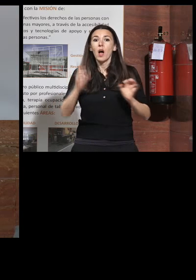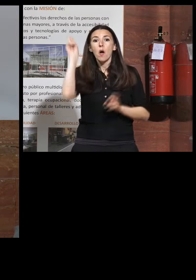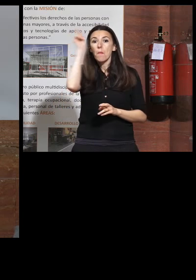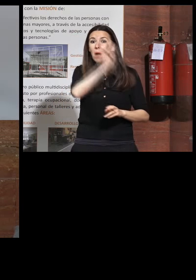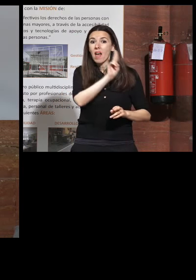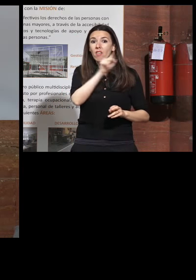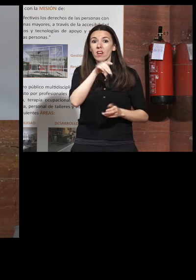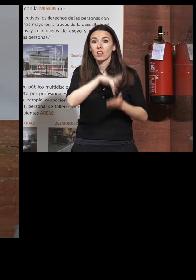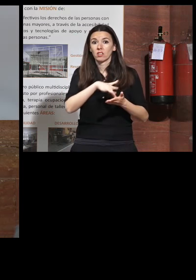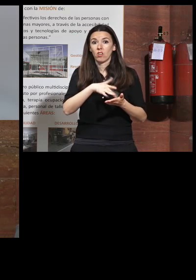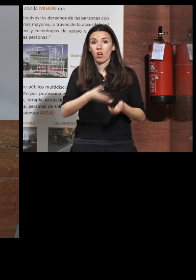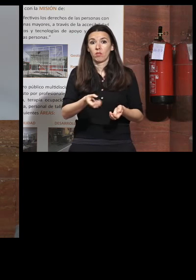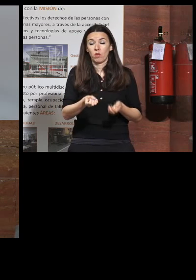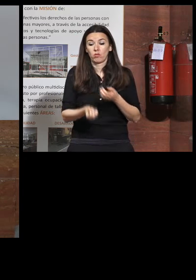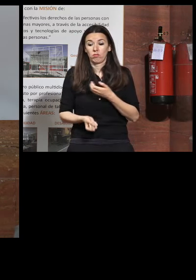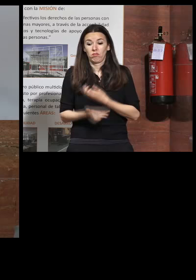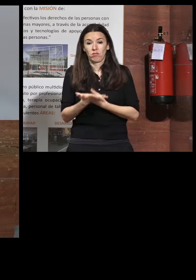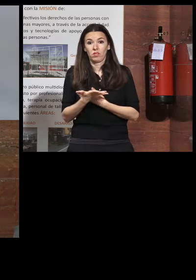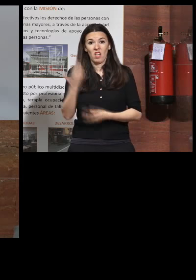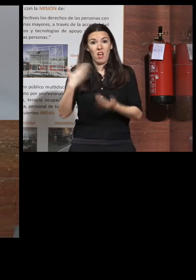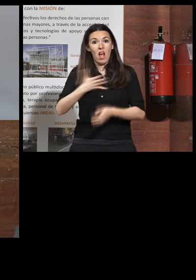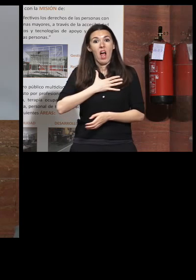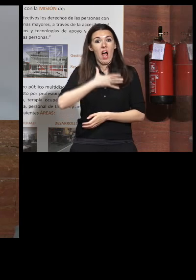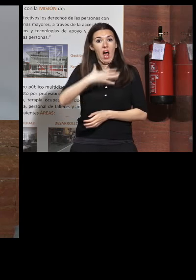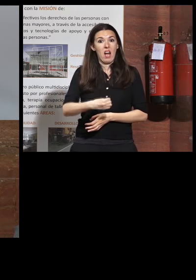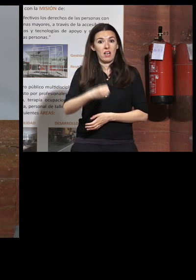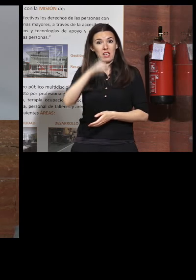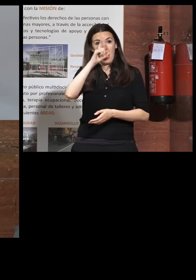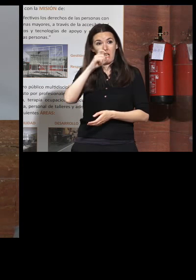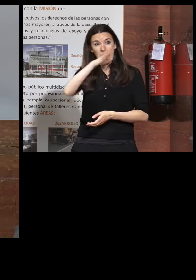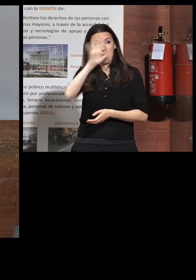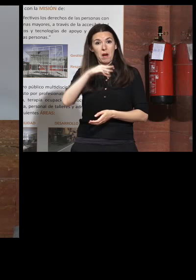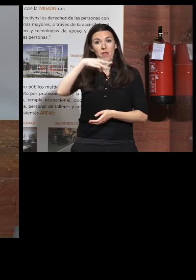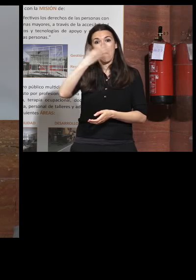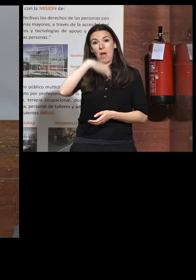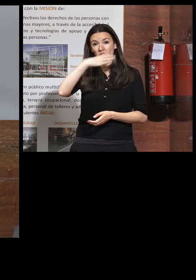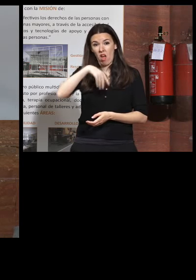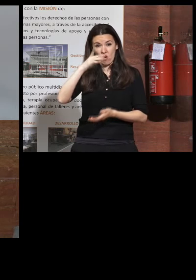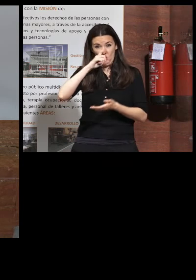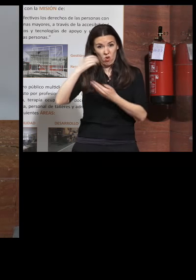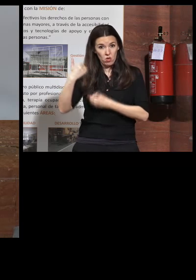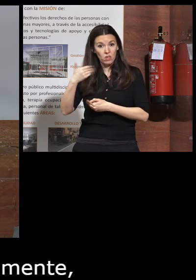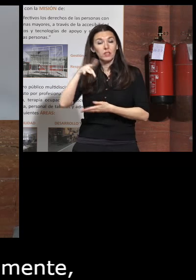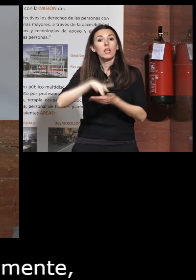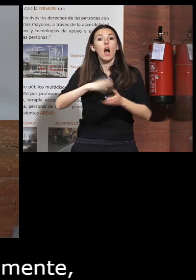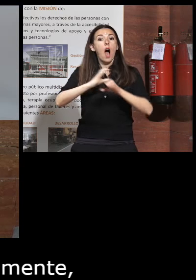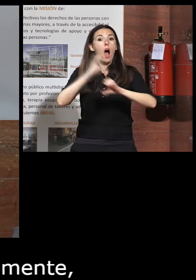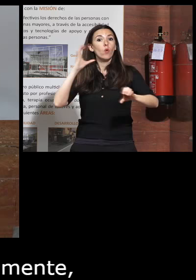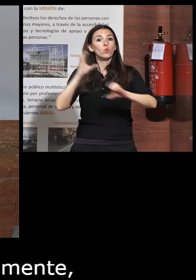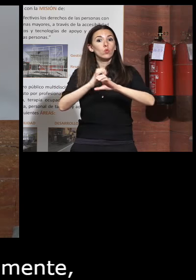por iniciativa del entonces alcalde en su momento creo que era José María Álvarez del Manzano en estos autobuses